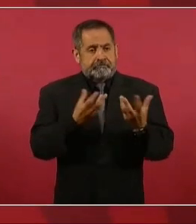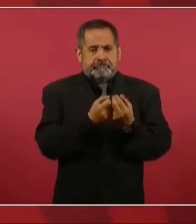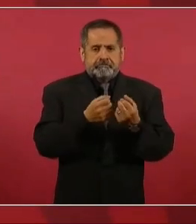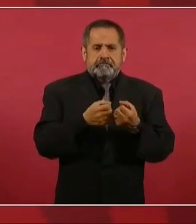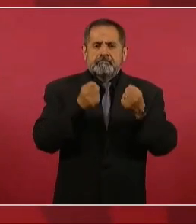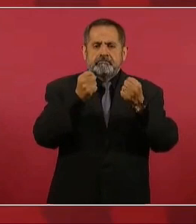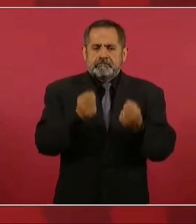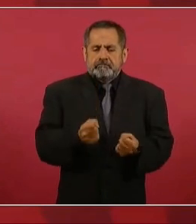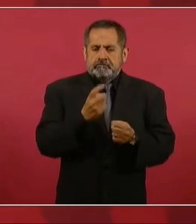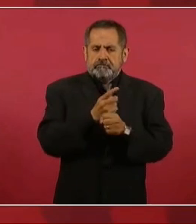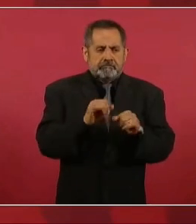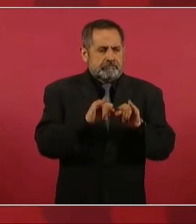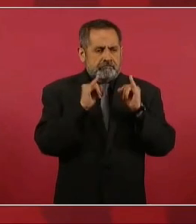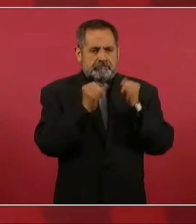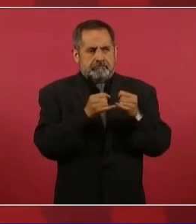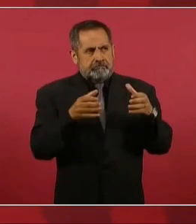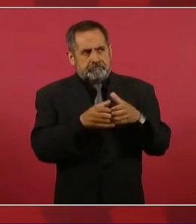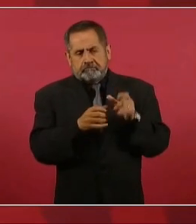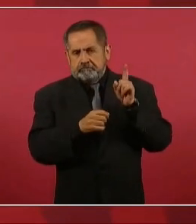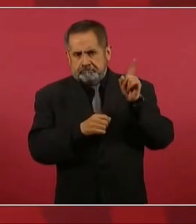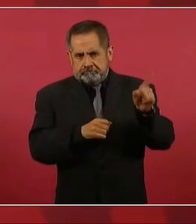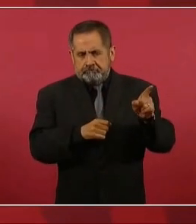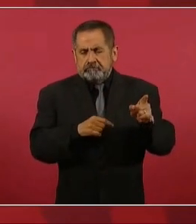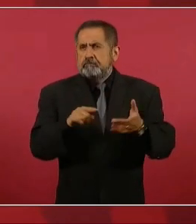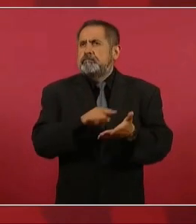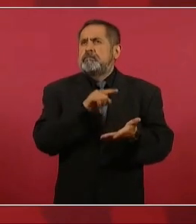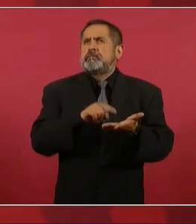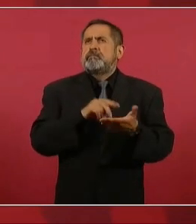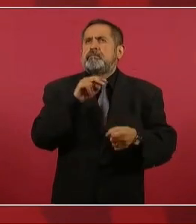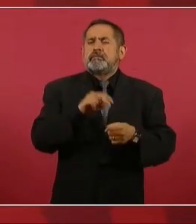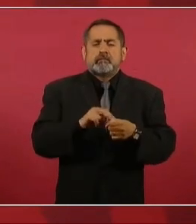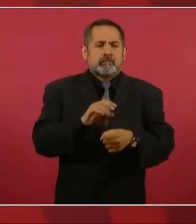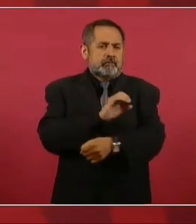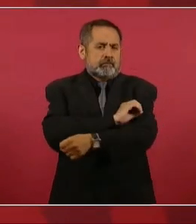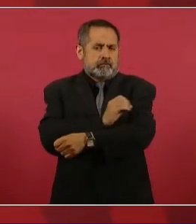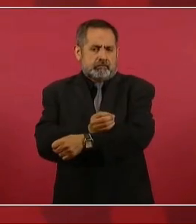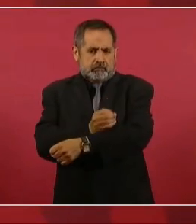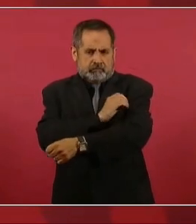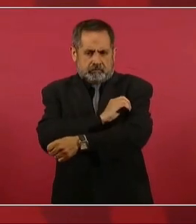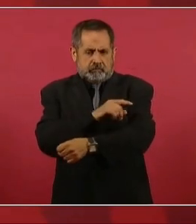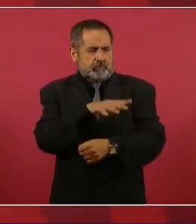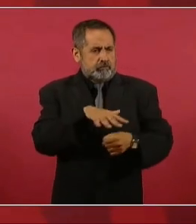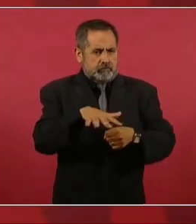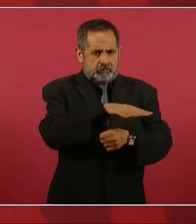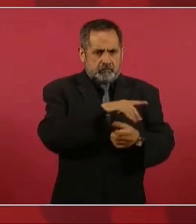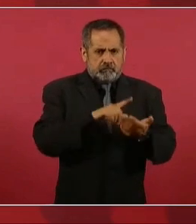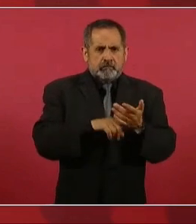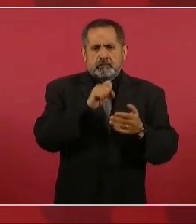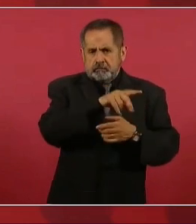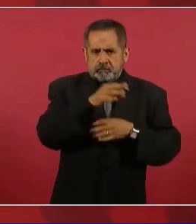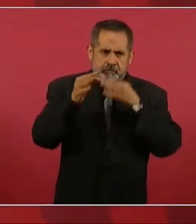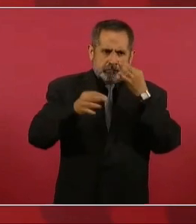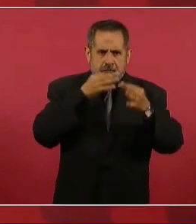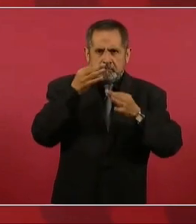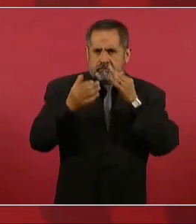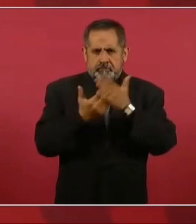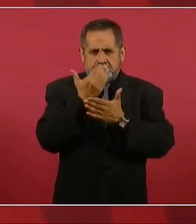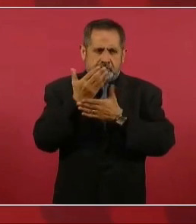reunión de seguridad en Obregón y también la rueda de prensa